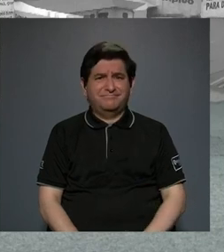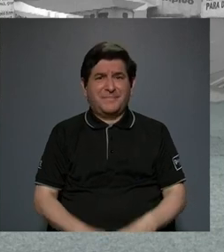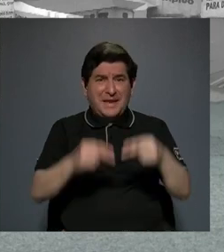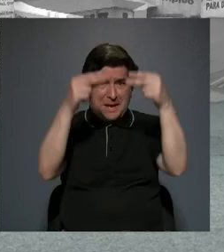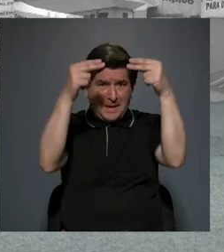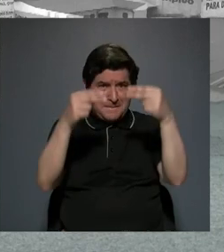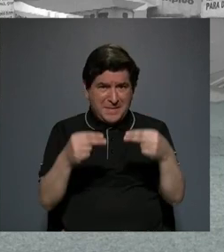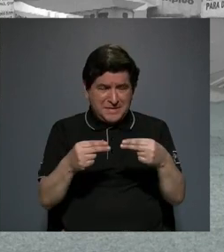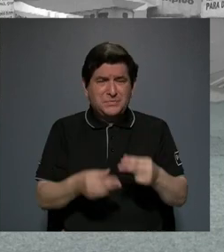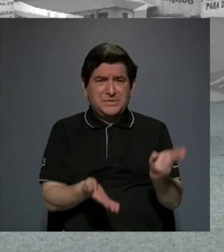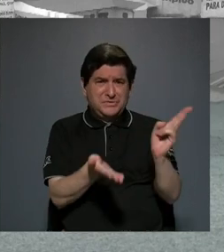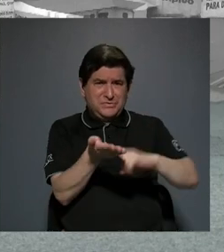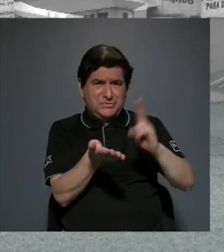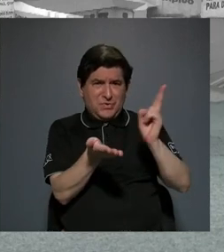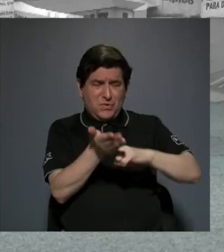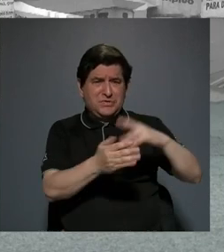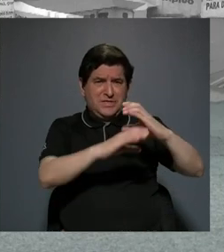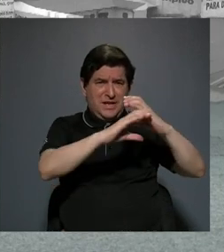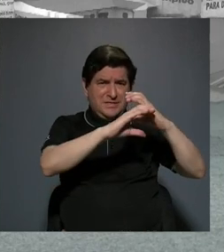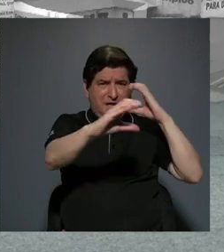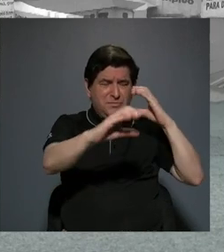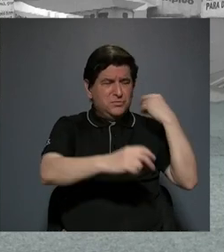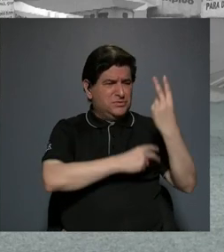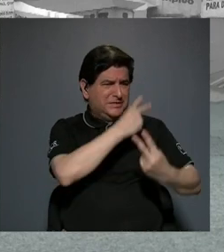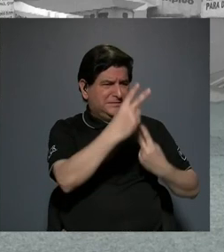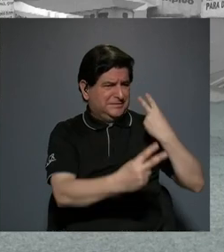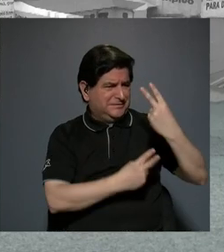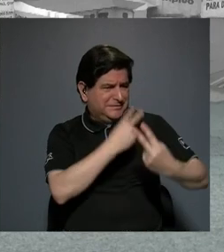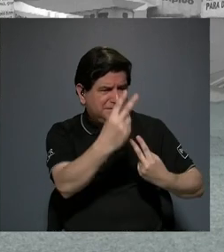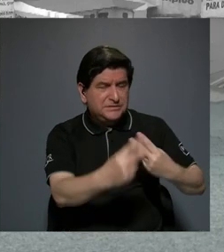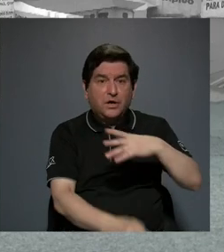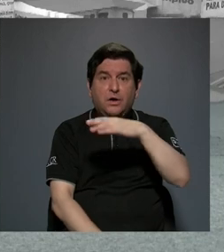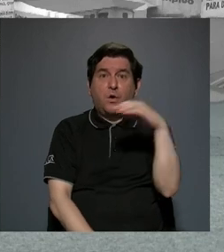presupuesto para contratar los buses para las giras